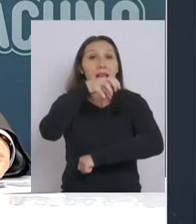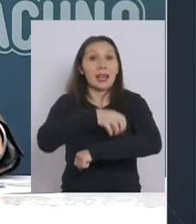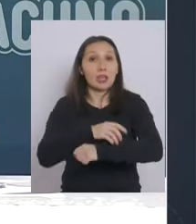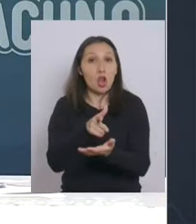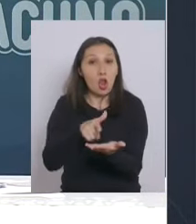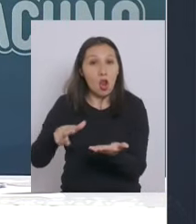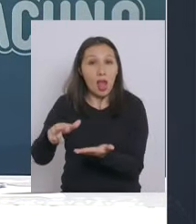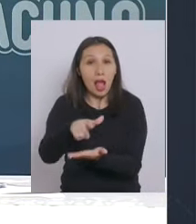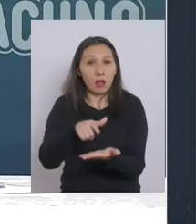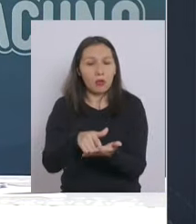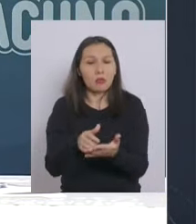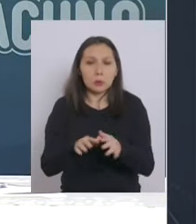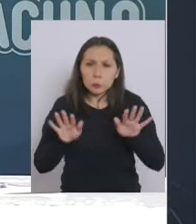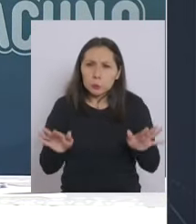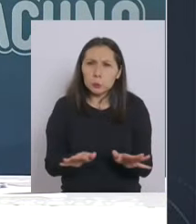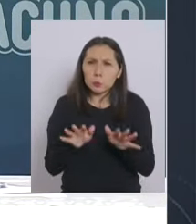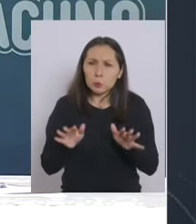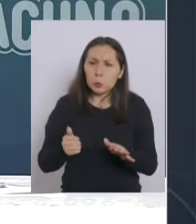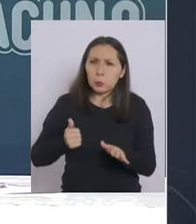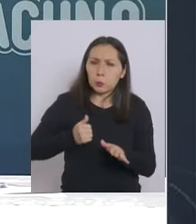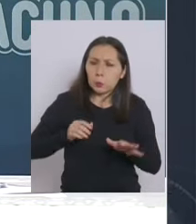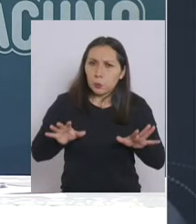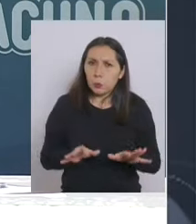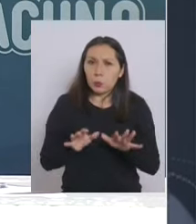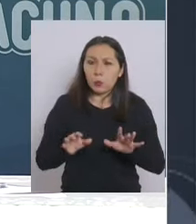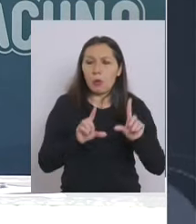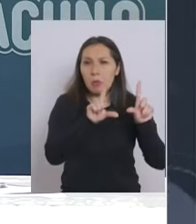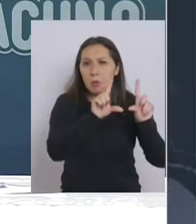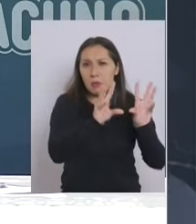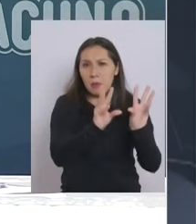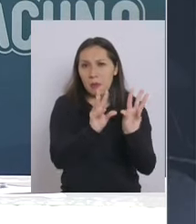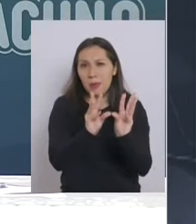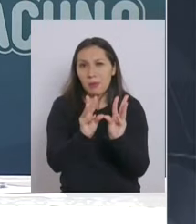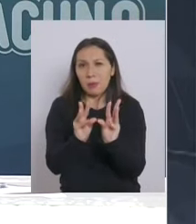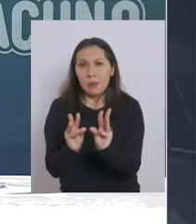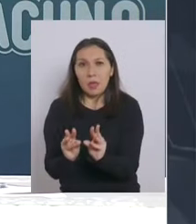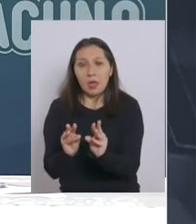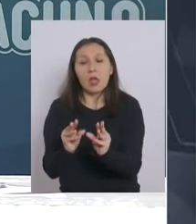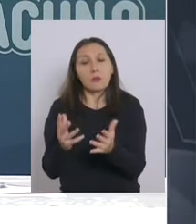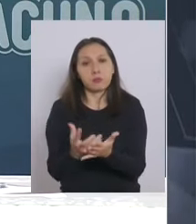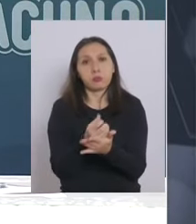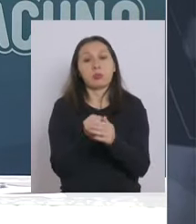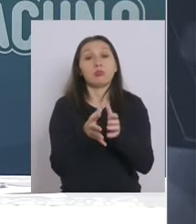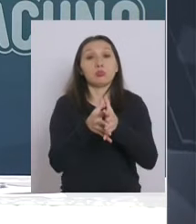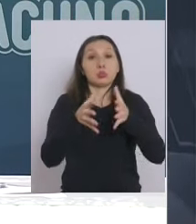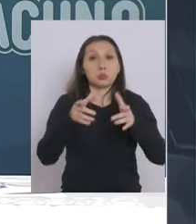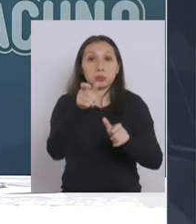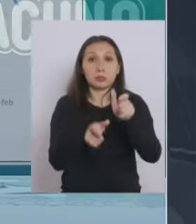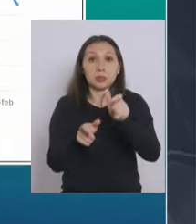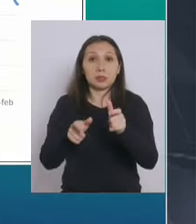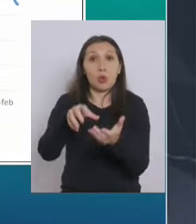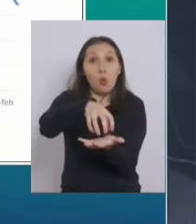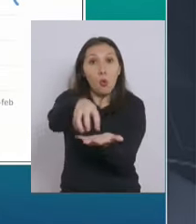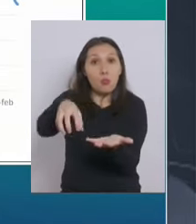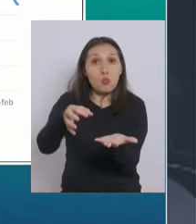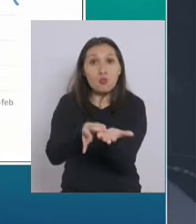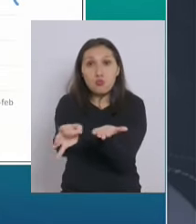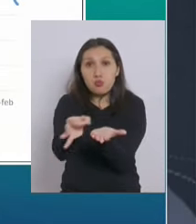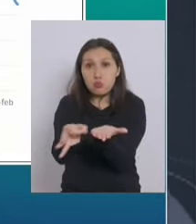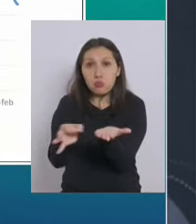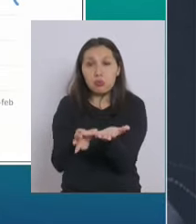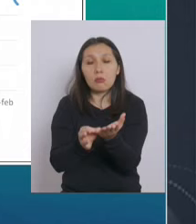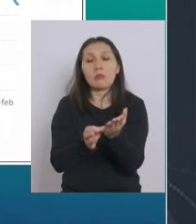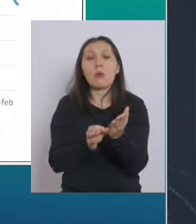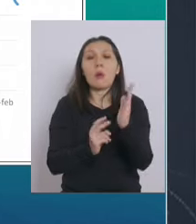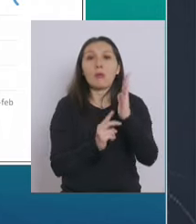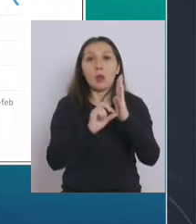lagos que hizo un gran esfuerzo un gran esfuerzo logró que una gran cantidad de comunas pasaran justamente de